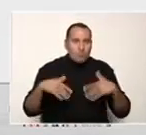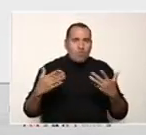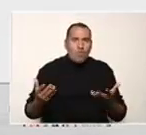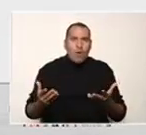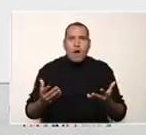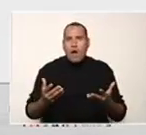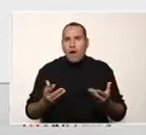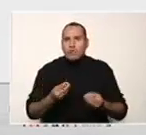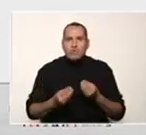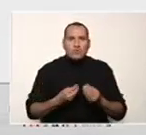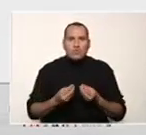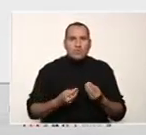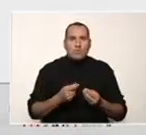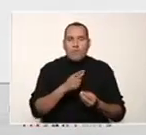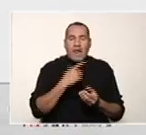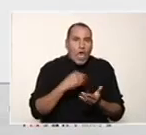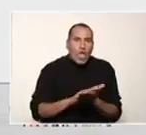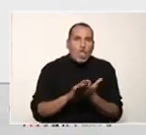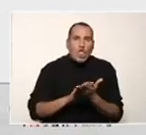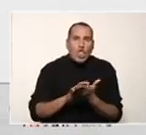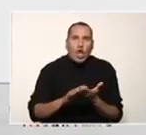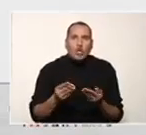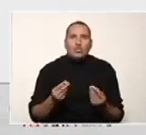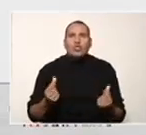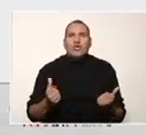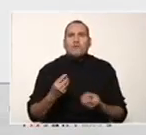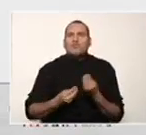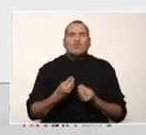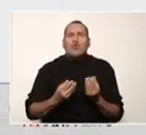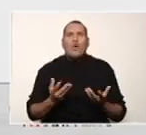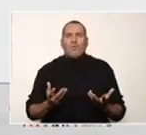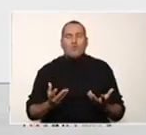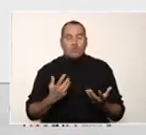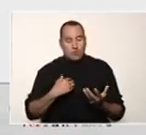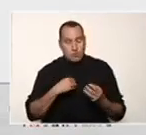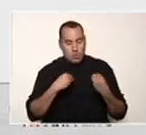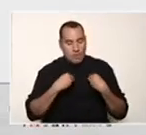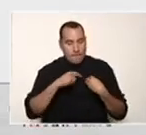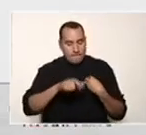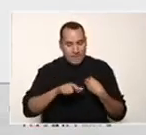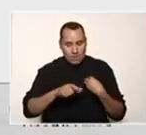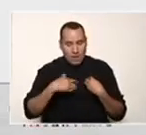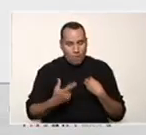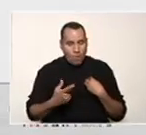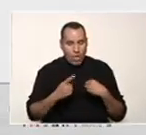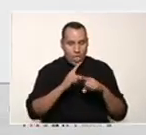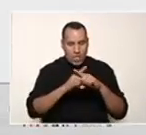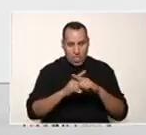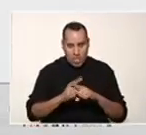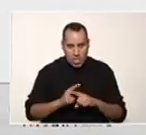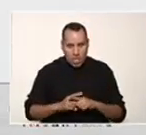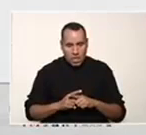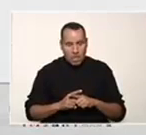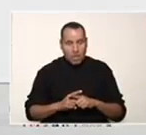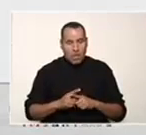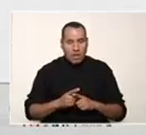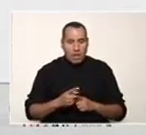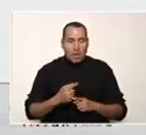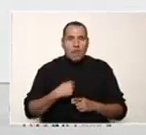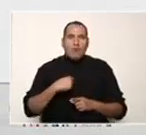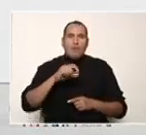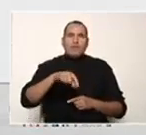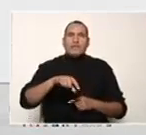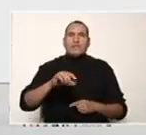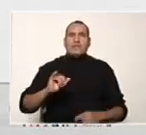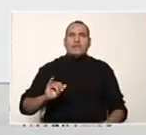la opción que el usuario desea resolver, es decir, cuál es el caso de producto notable que el usuario tiene. Y eso se hace con el comando input.